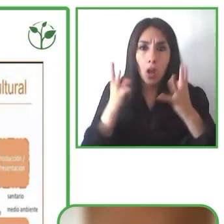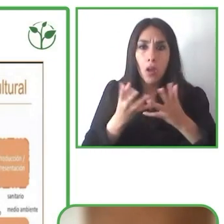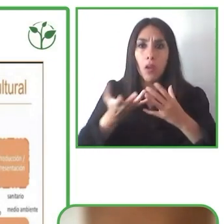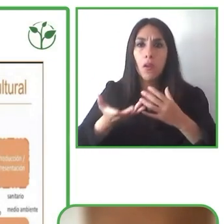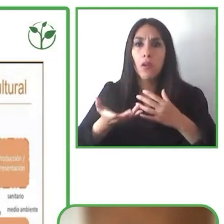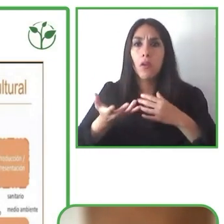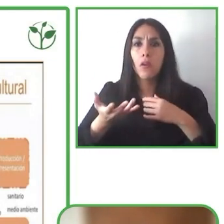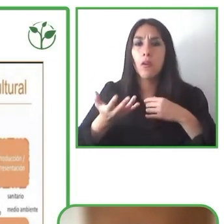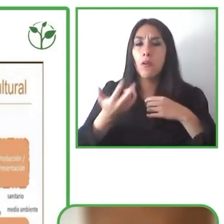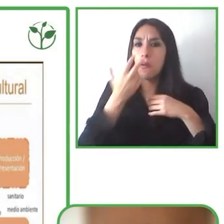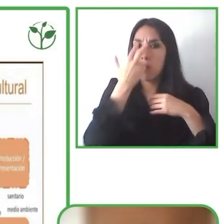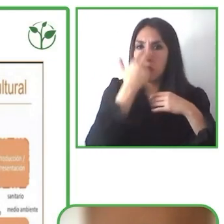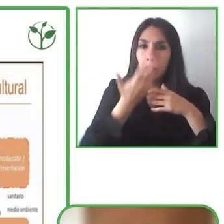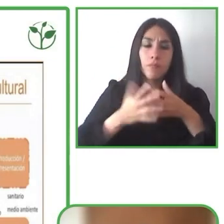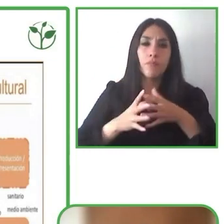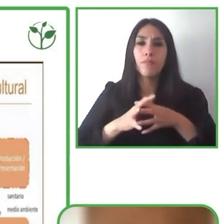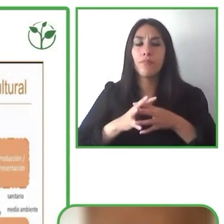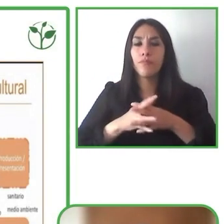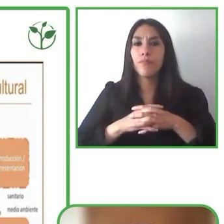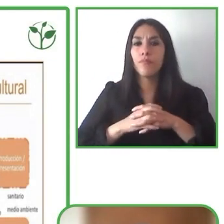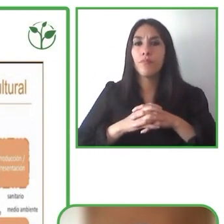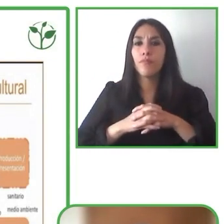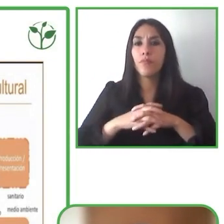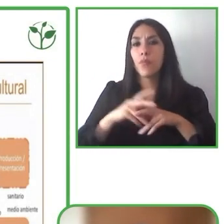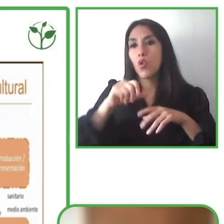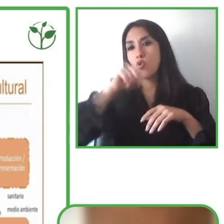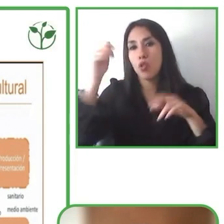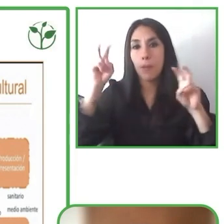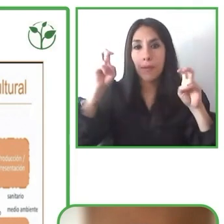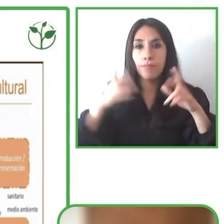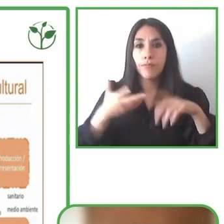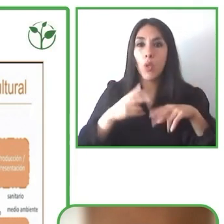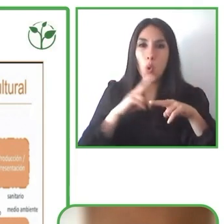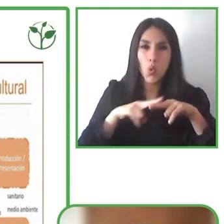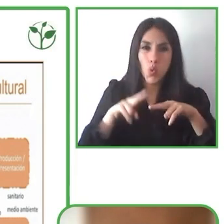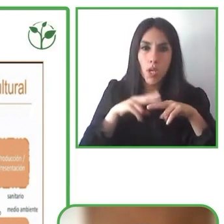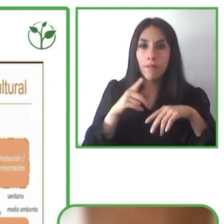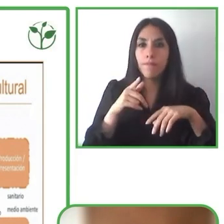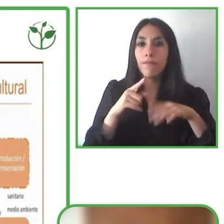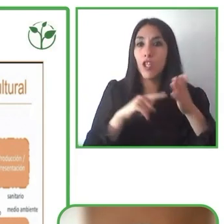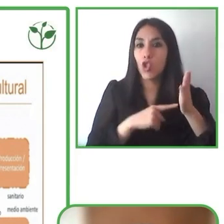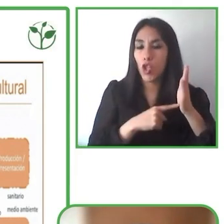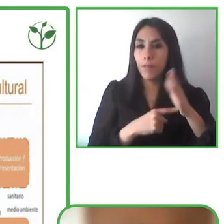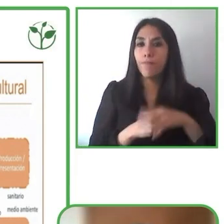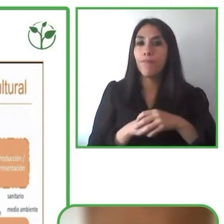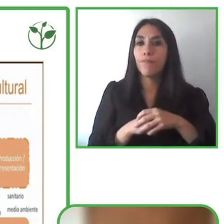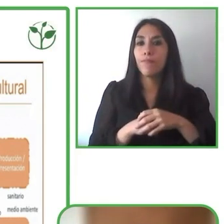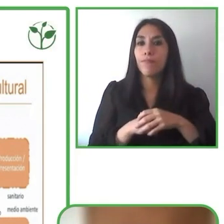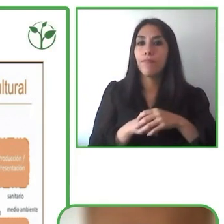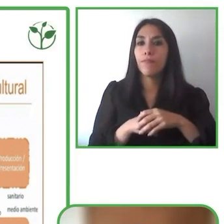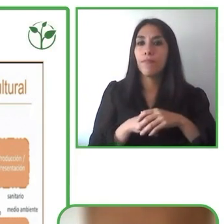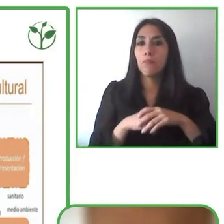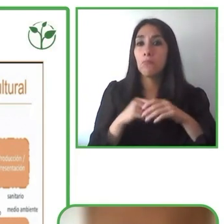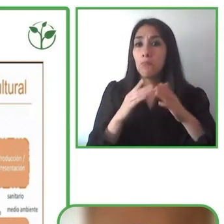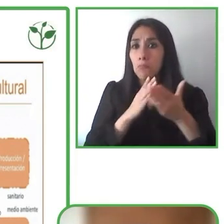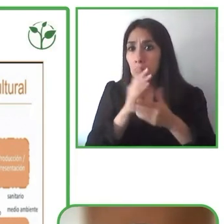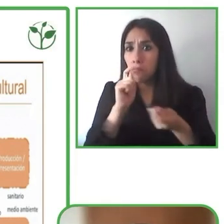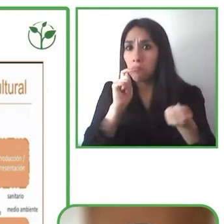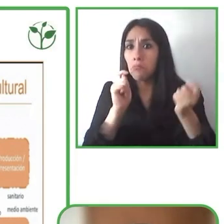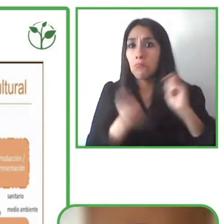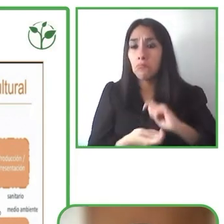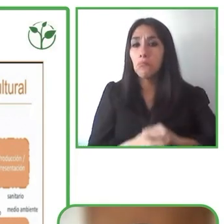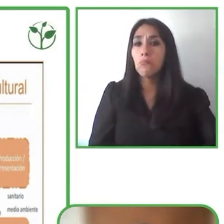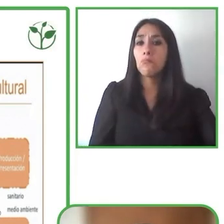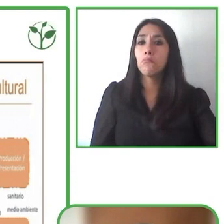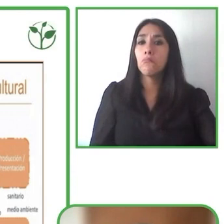el tema del uso de la tecnología nosotros lo comenzamos a adaptar antes de la pandemia efectivamente nos